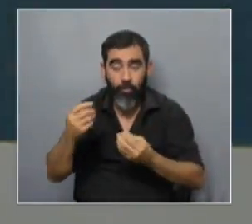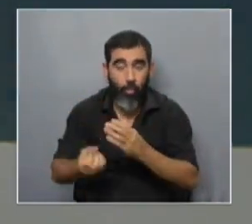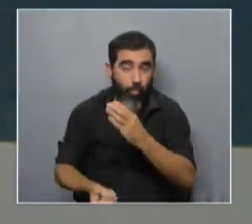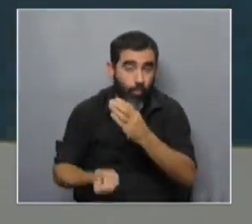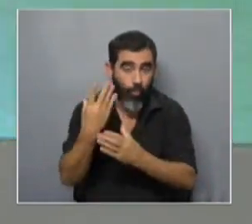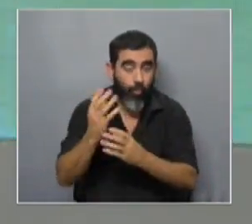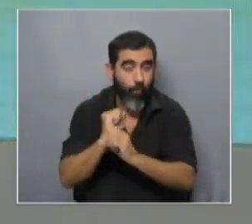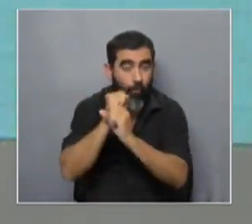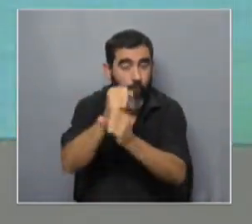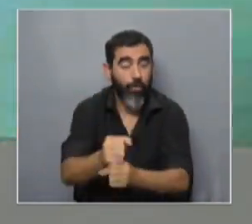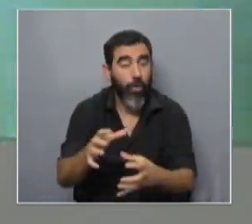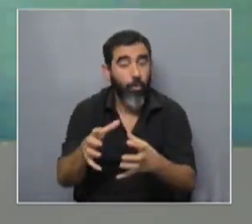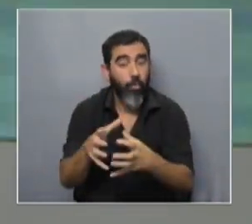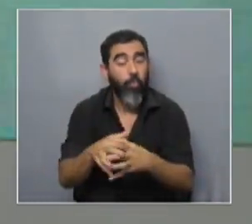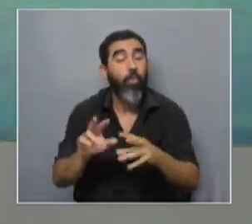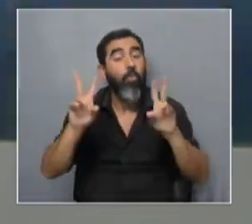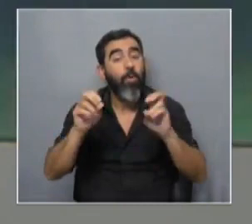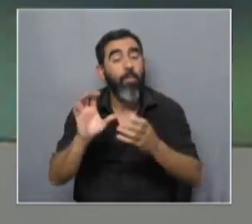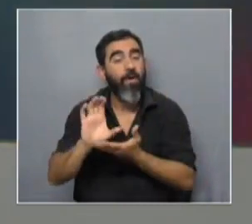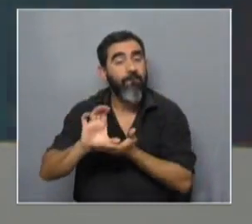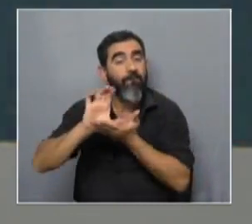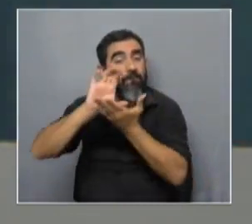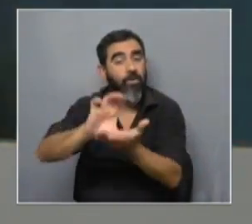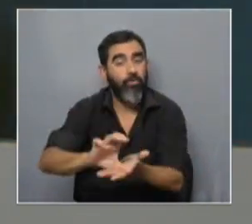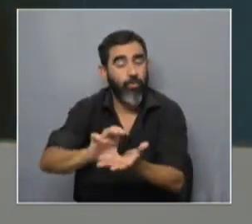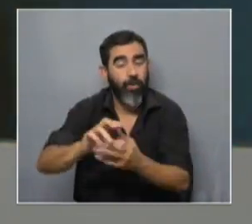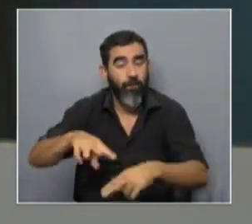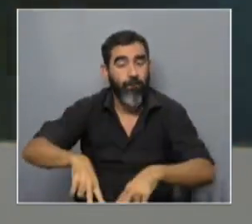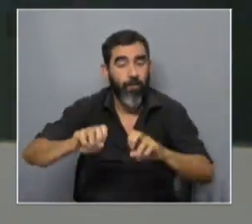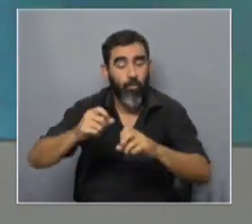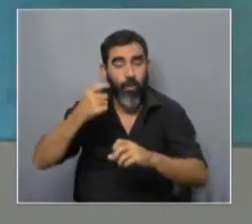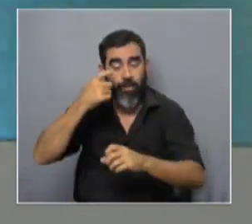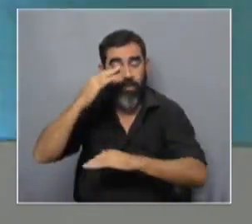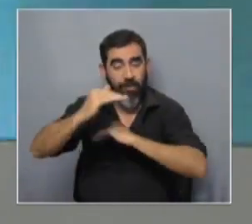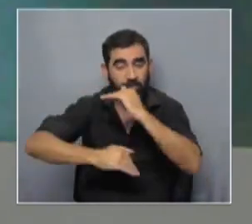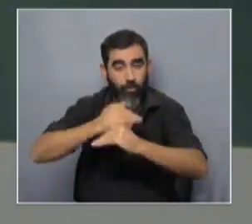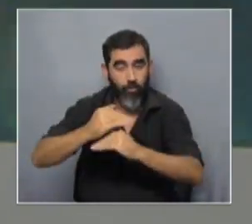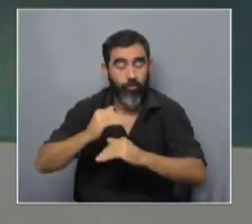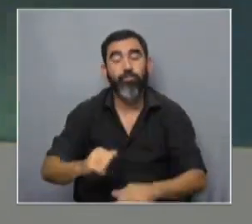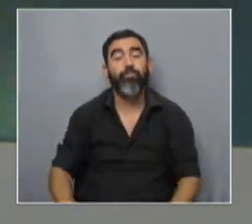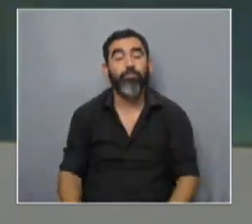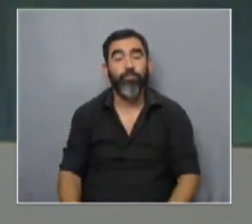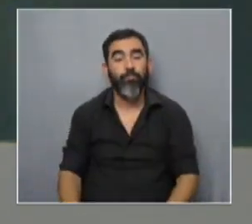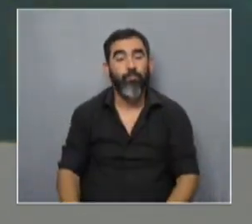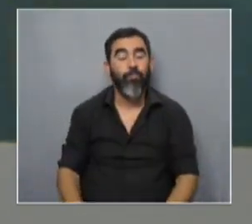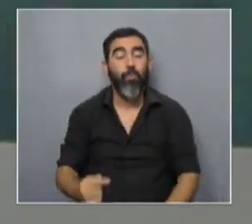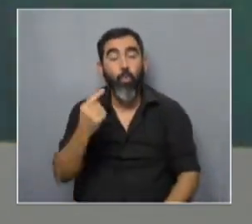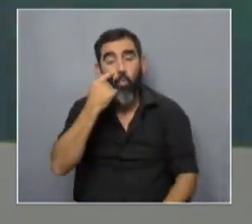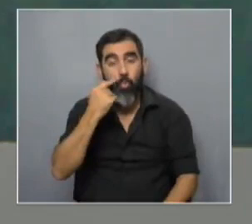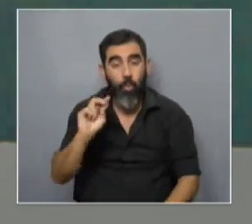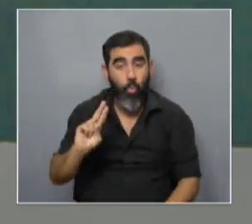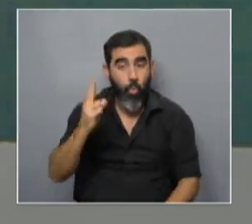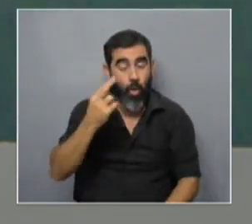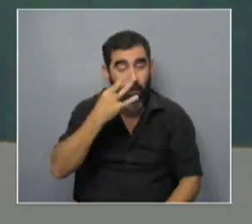seguimos bregando es por el tema de la inversión en investigación y desarrollo en I más B los números que tiene Uruguay